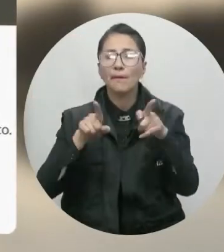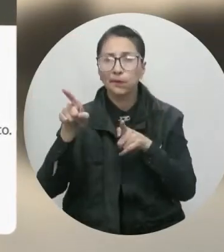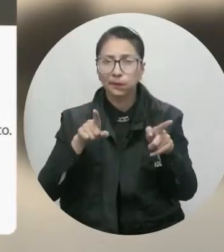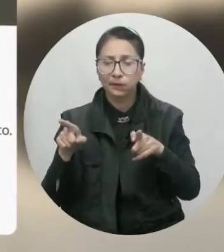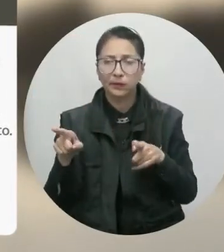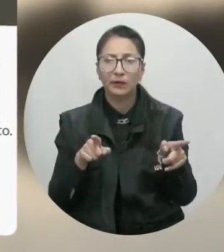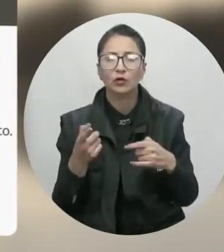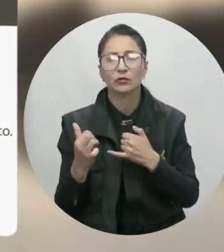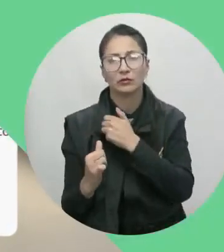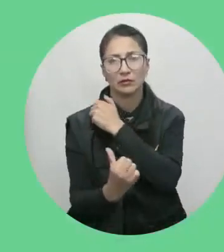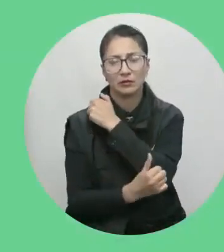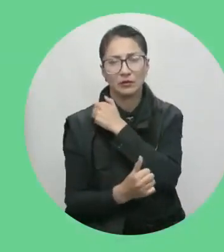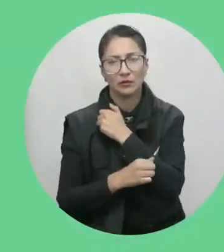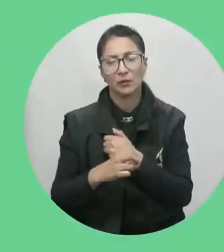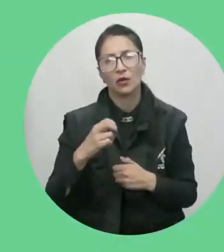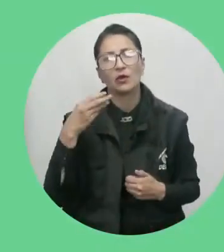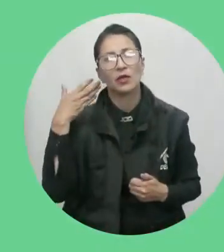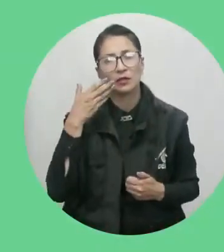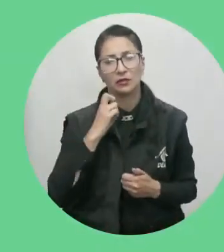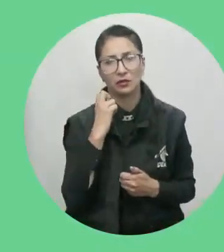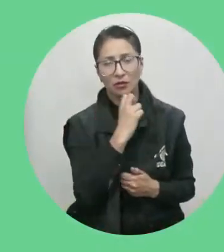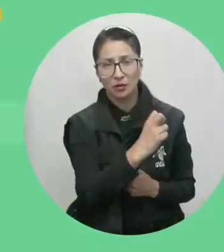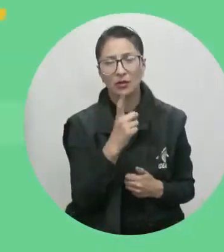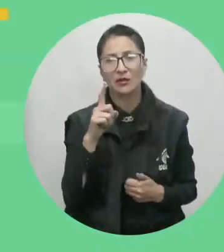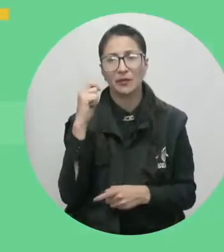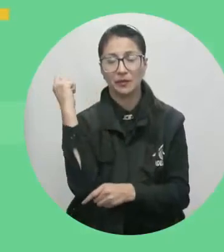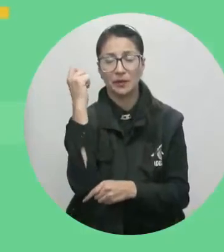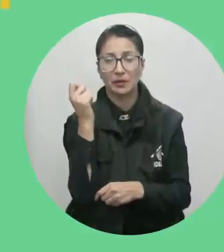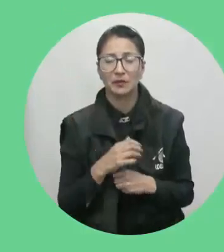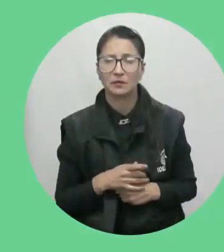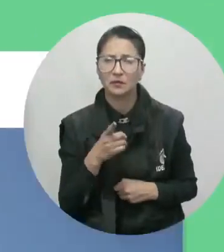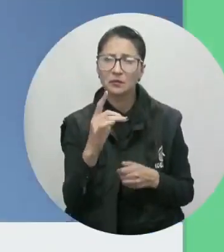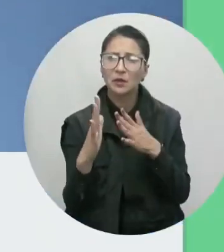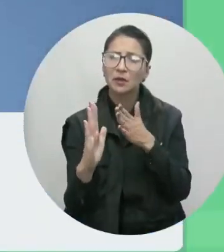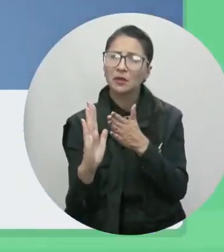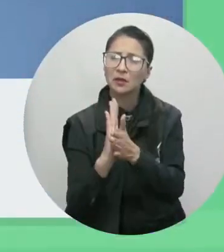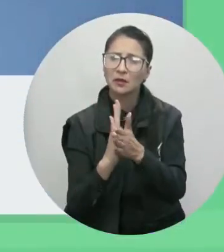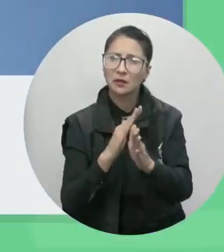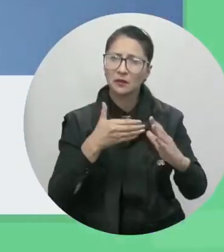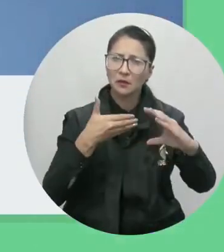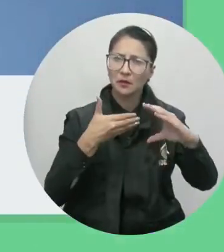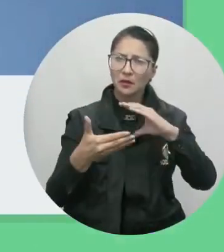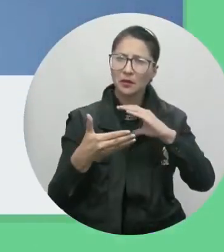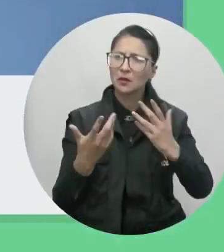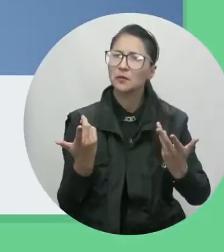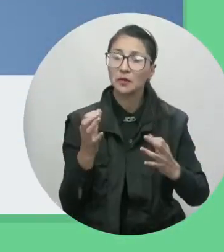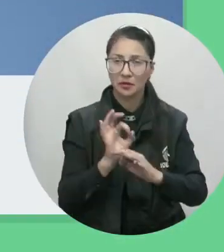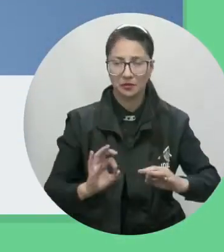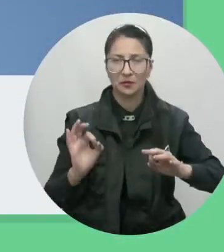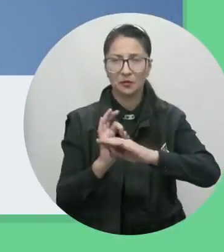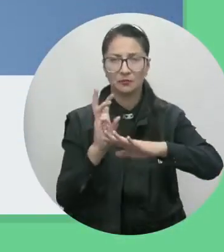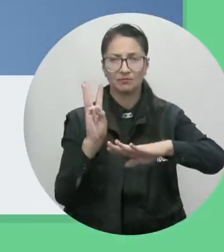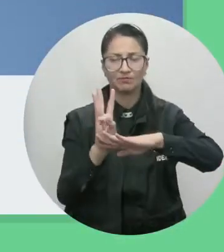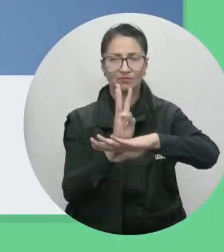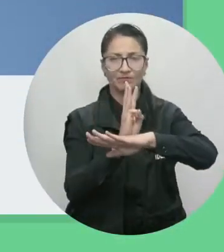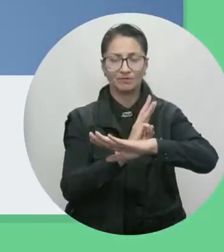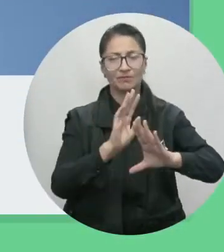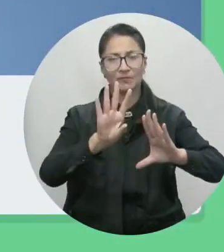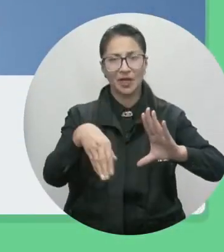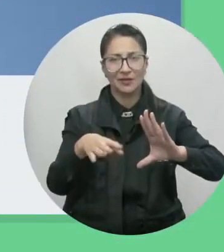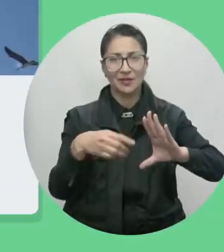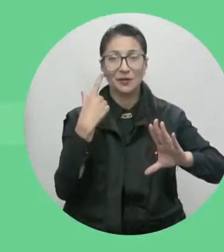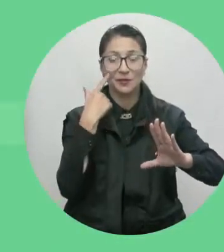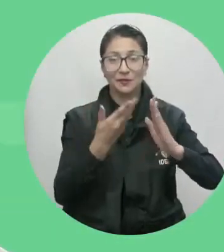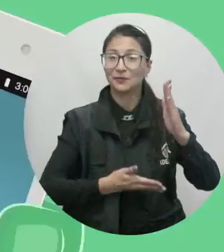Boyacá, norte de Santander y en el Meta. Para mayor información sobre el pronóstico del tiempo, visítenos en www.ideam.gov